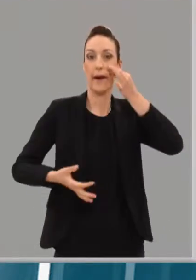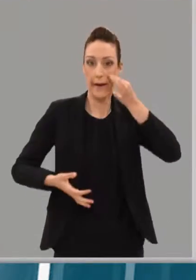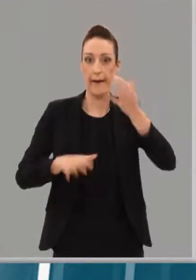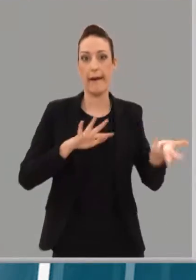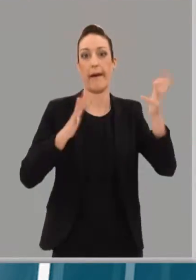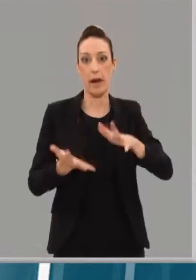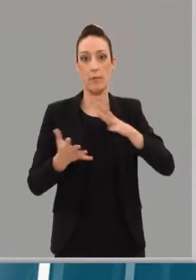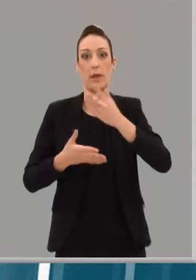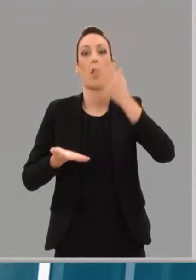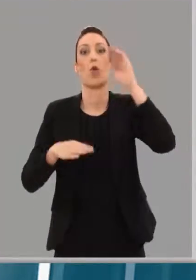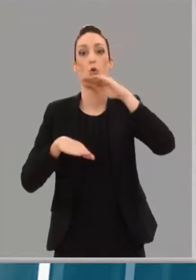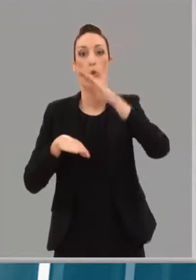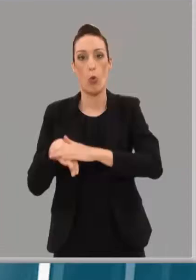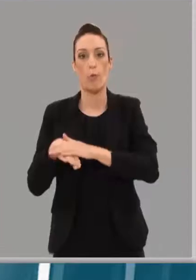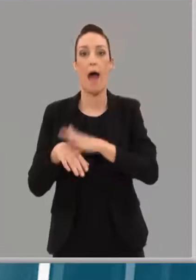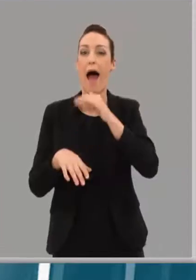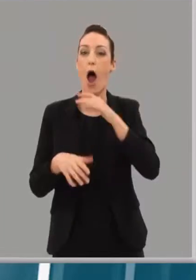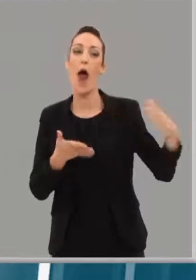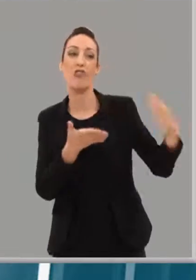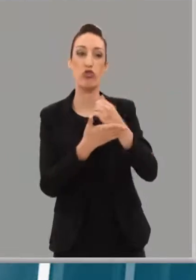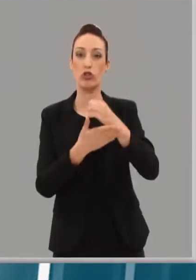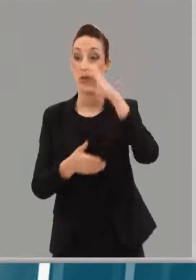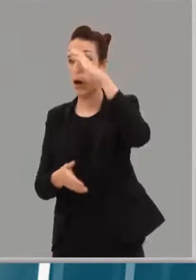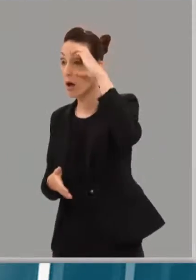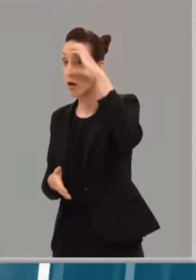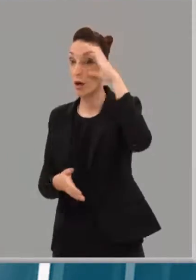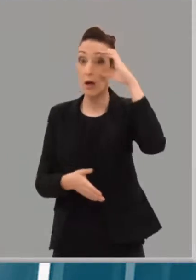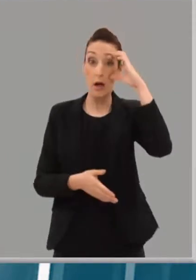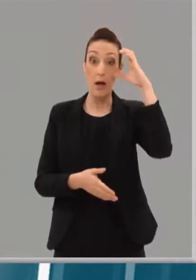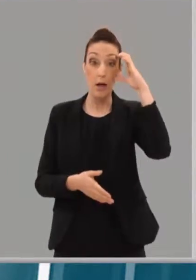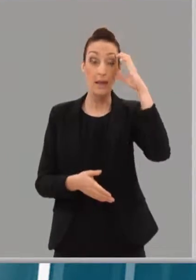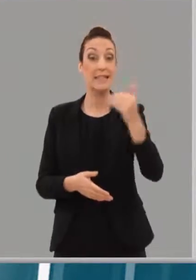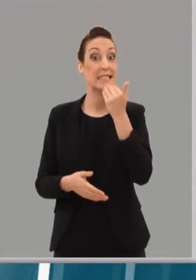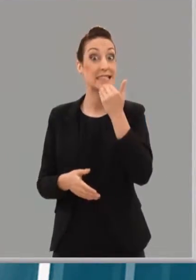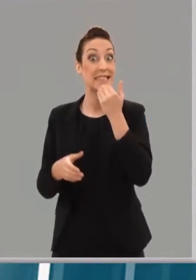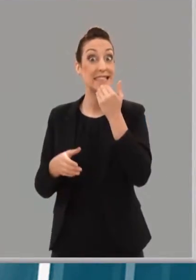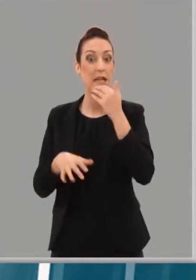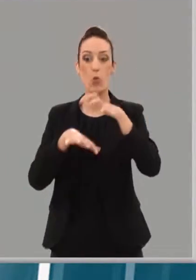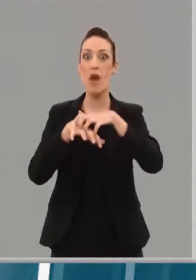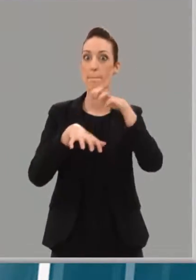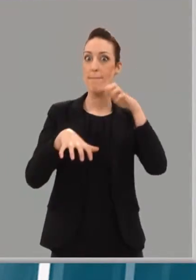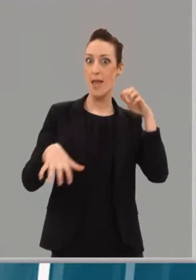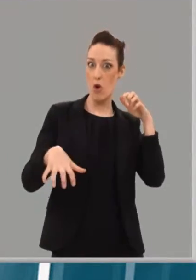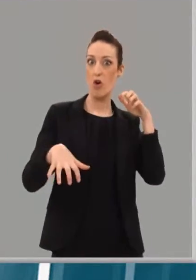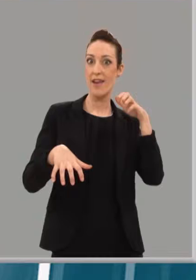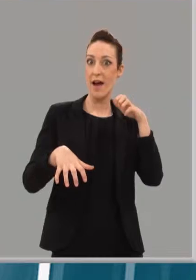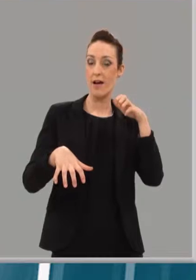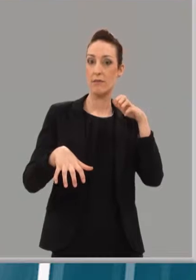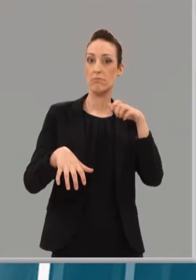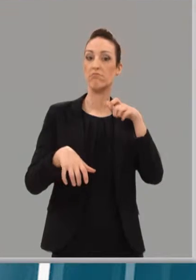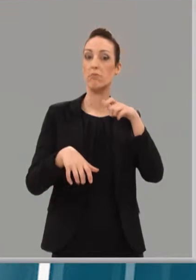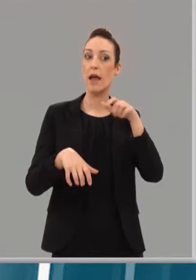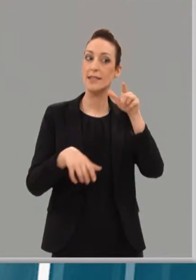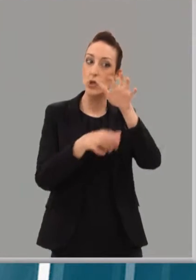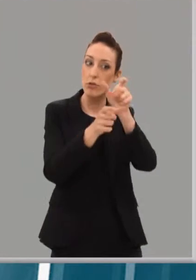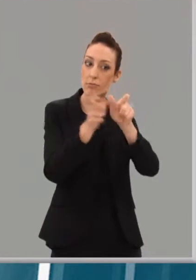escuchar a todos. Creo que si se suma una mayoría amplia, eso reflejará mucho mejor el deseo de los logroñeses y vamos